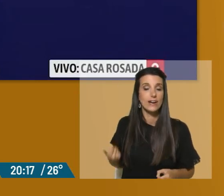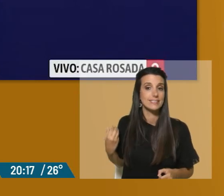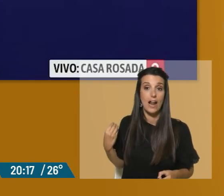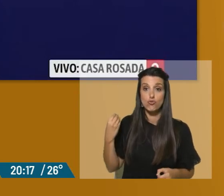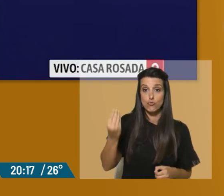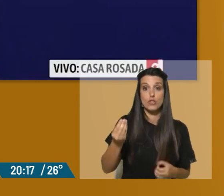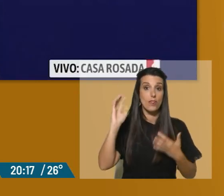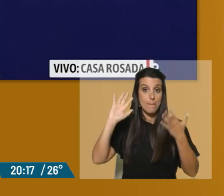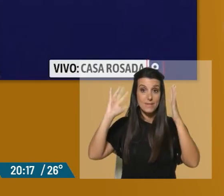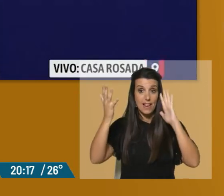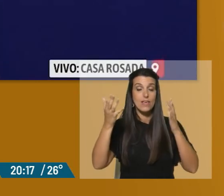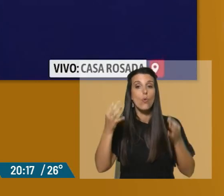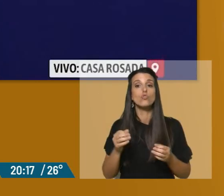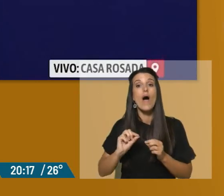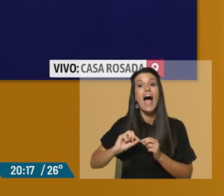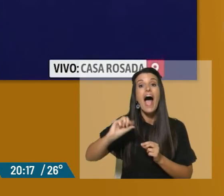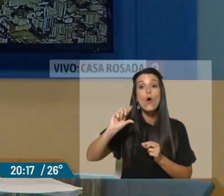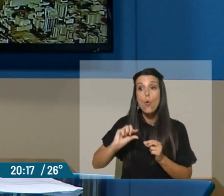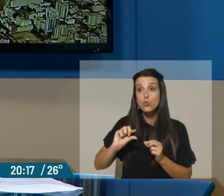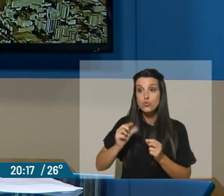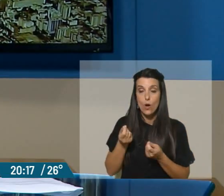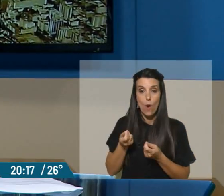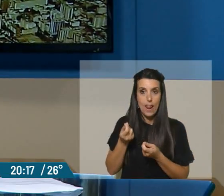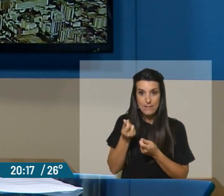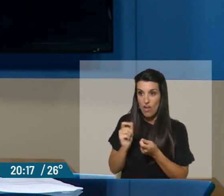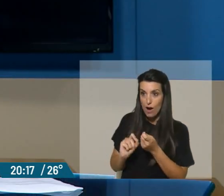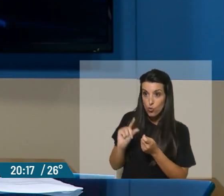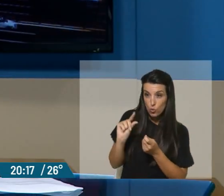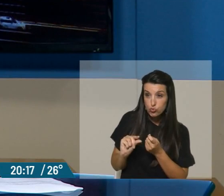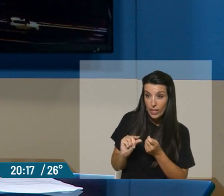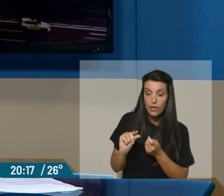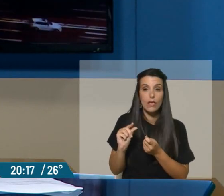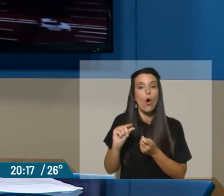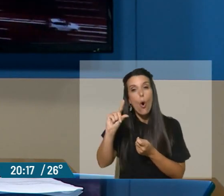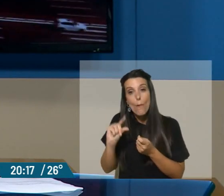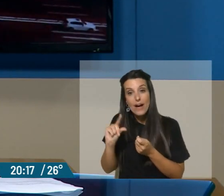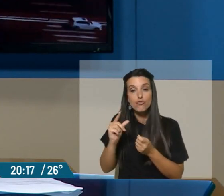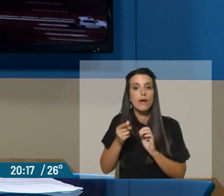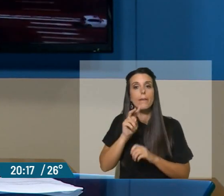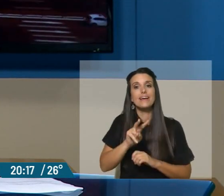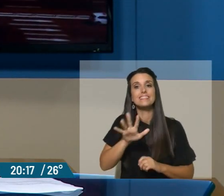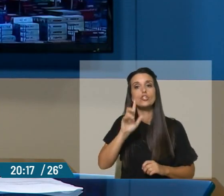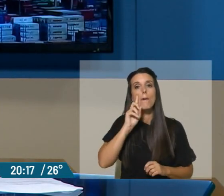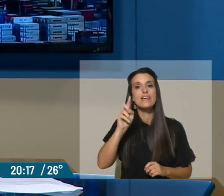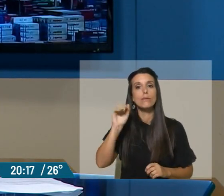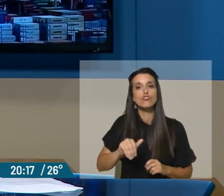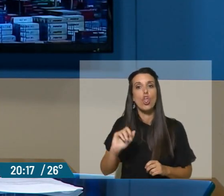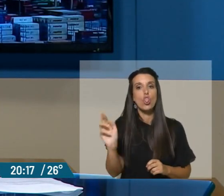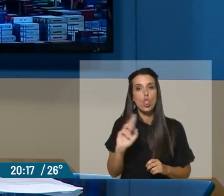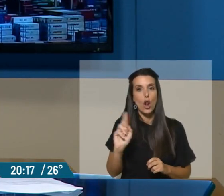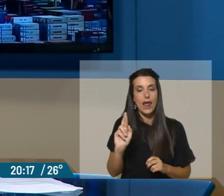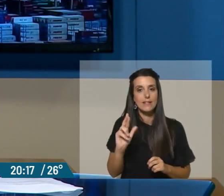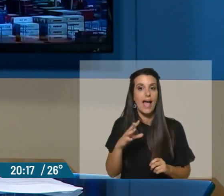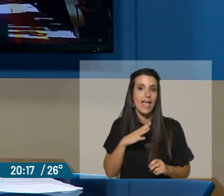de Javier Milei. El ajuste, Leo, para ser exactos, para compartir con todos en casa, 25 mil millones de dólares es lo que